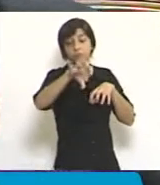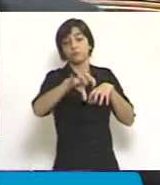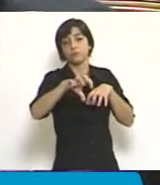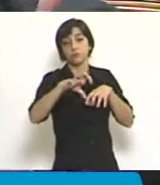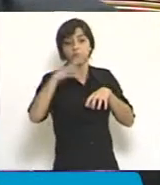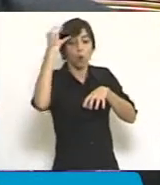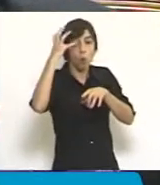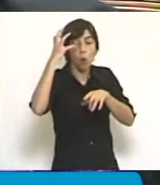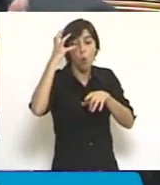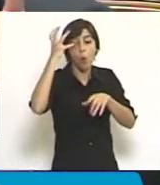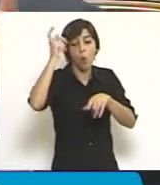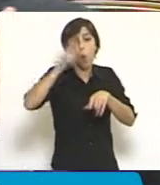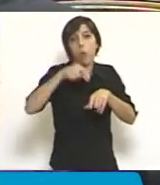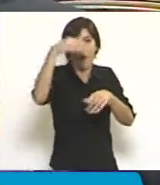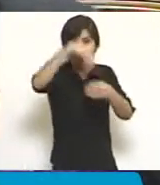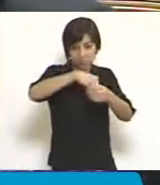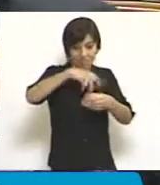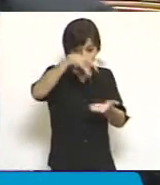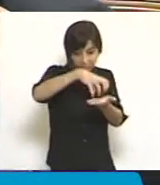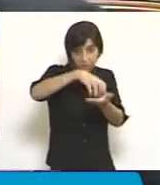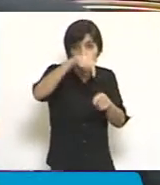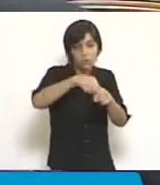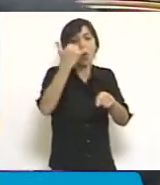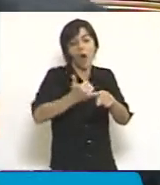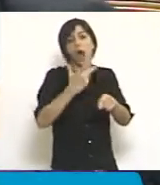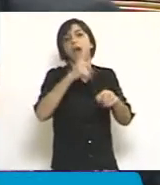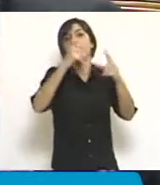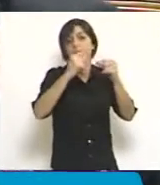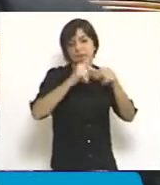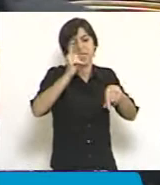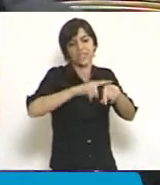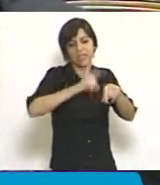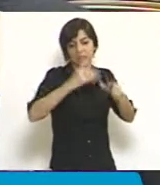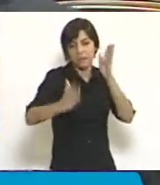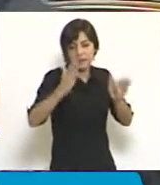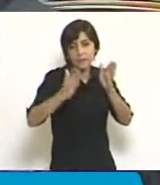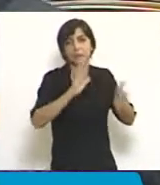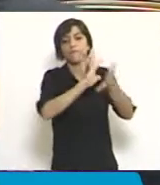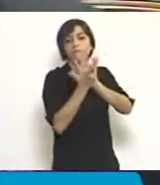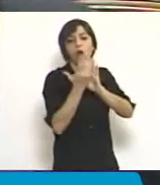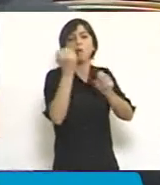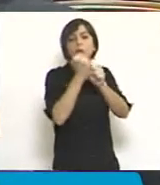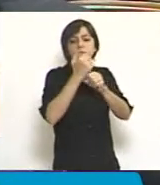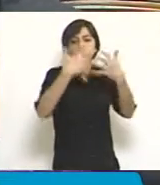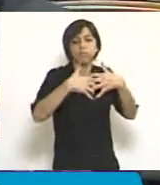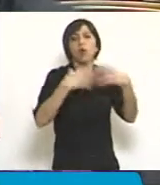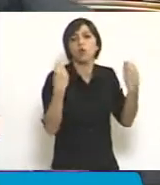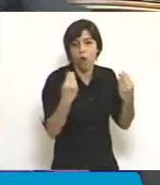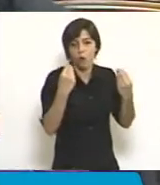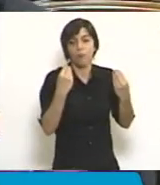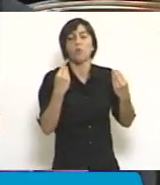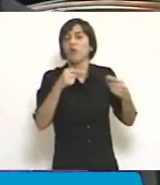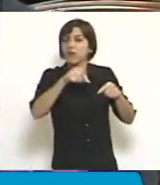fecha, el procedimiento, el tiempo, la forma de realizarlo, el modo y el tiempo en el cual